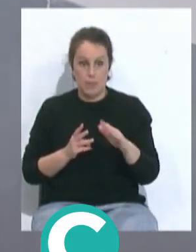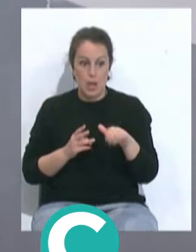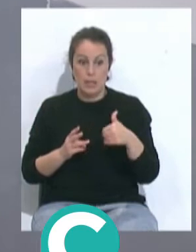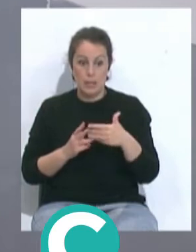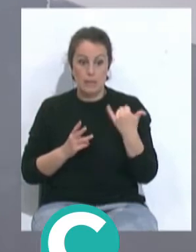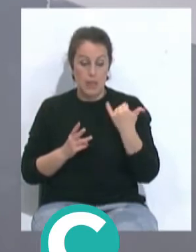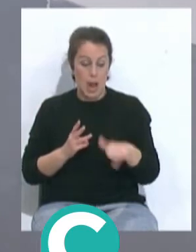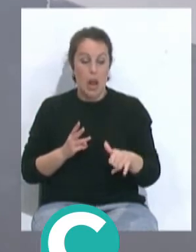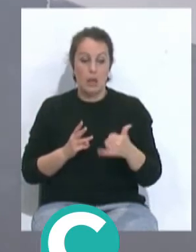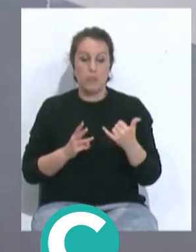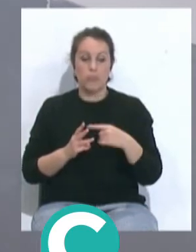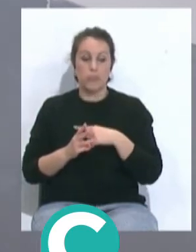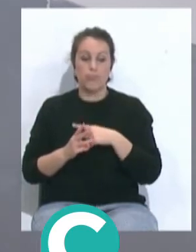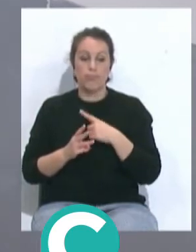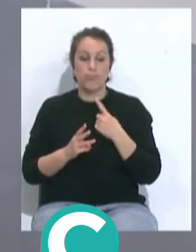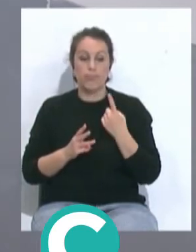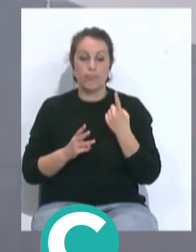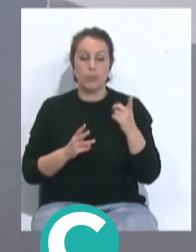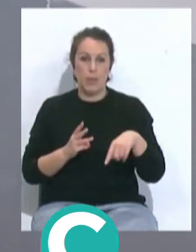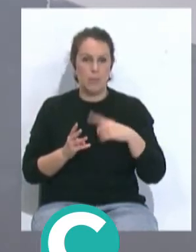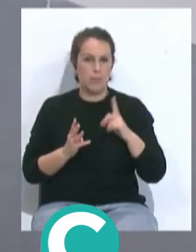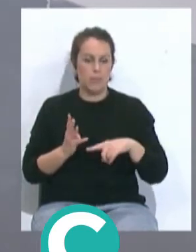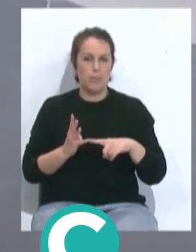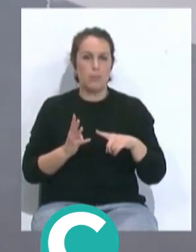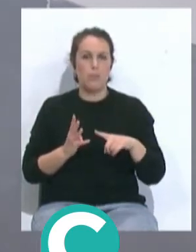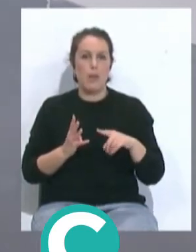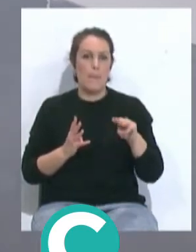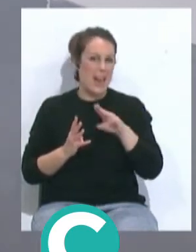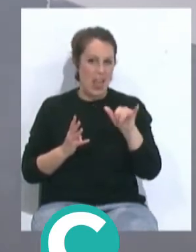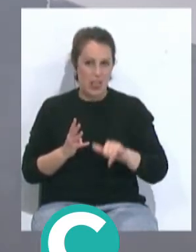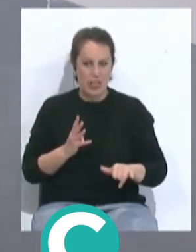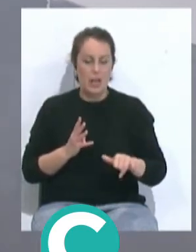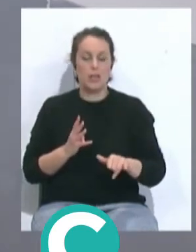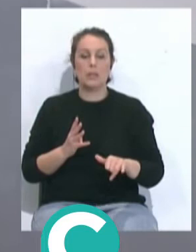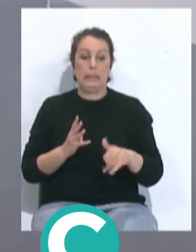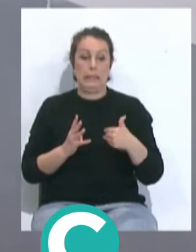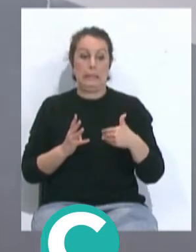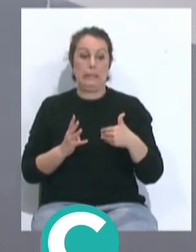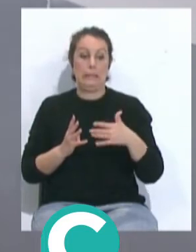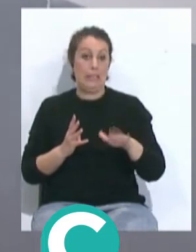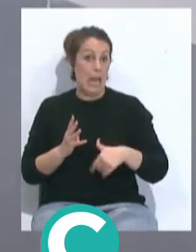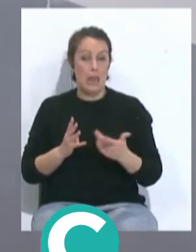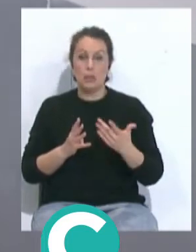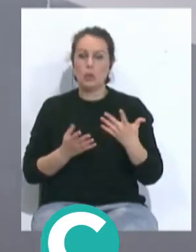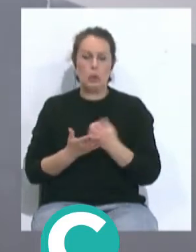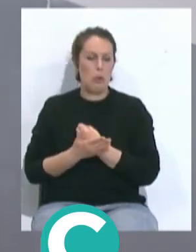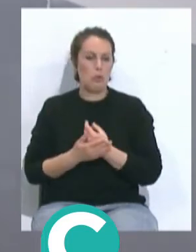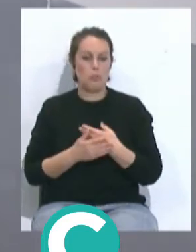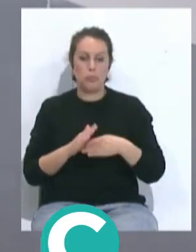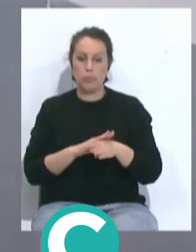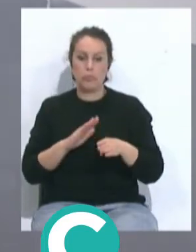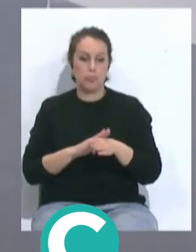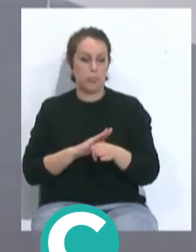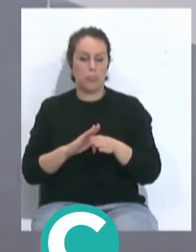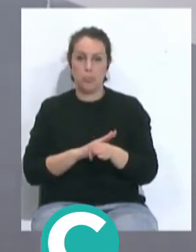que al final también estuvo Lucas Pérez en ese último minuto y todos fueron entrando de una